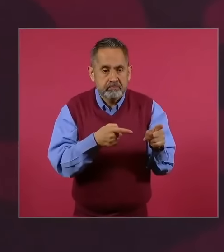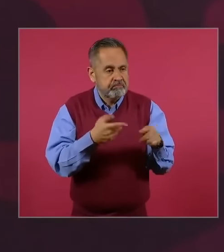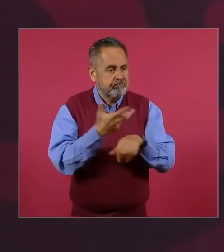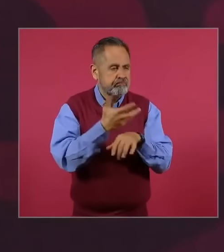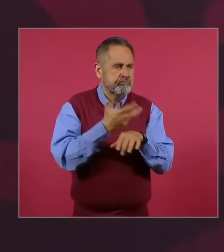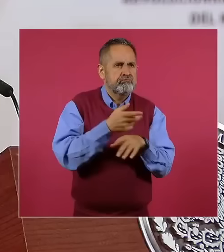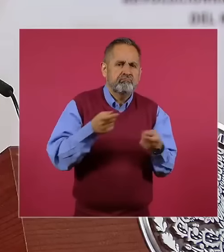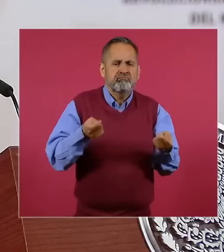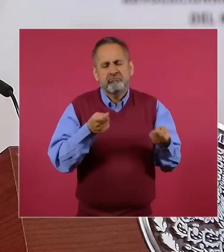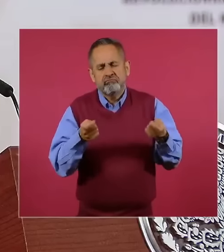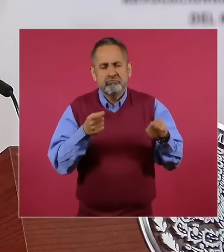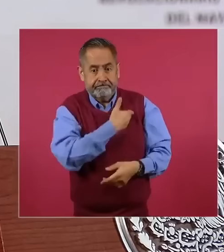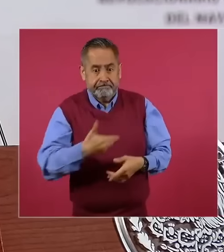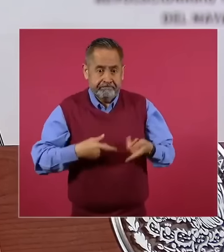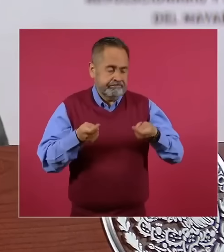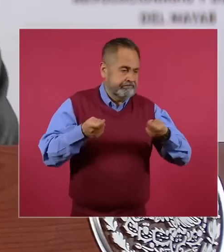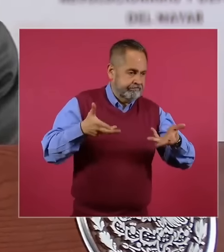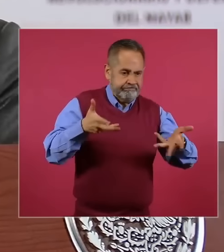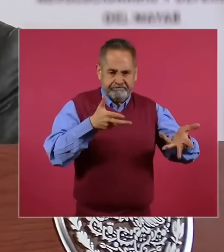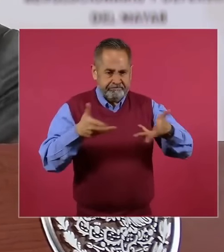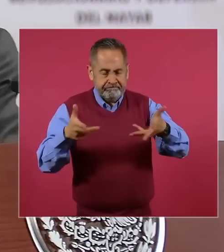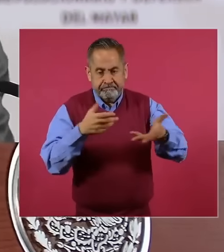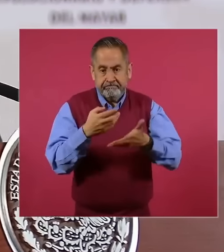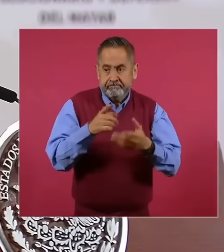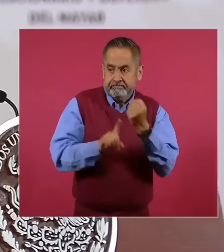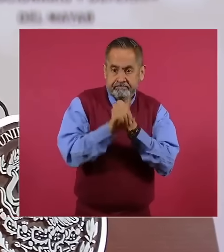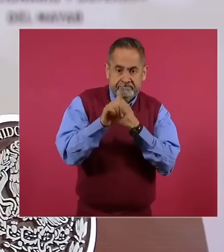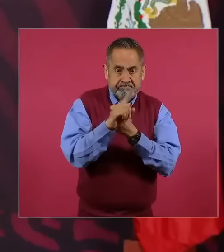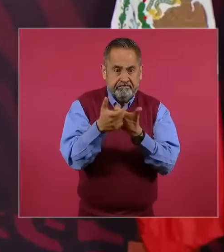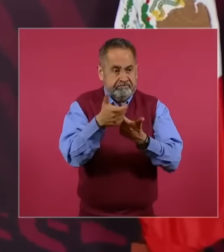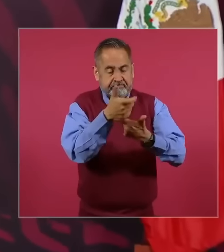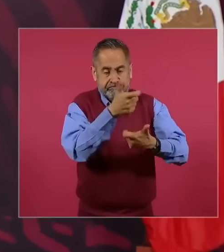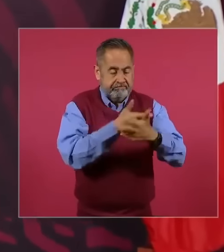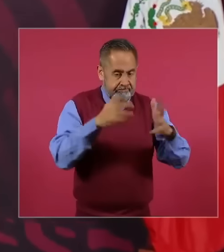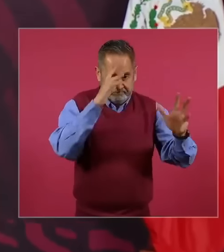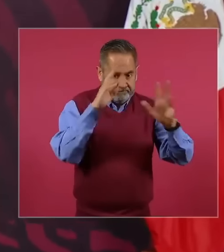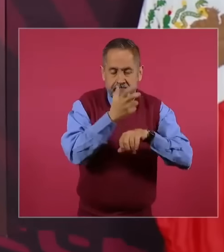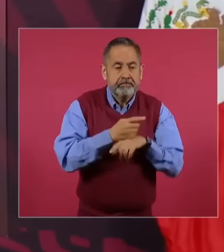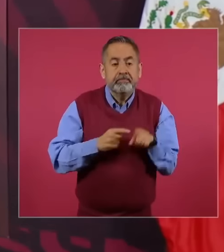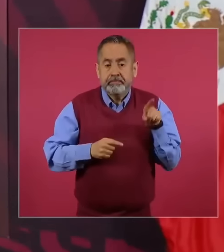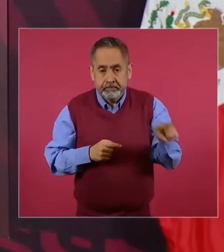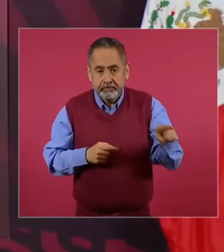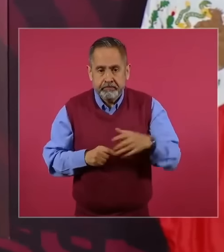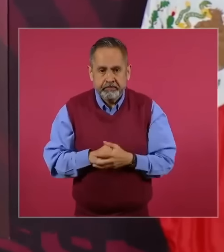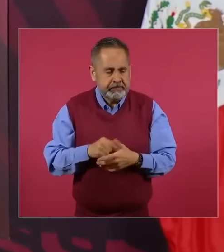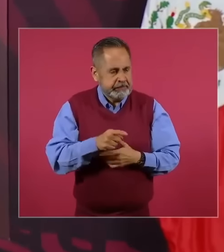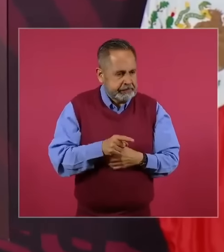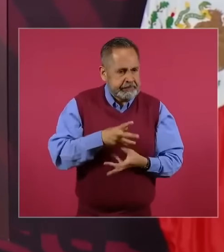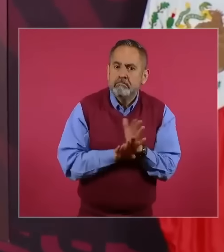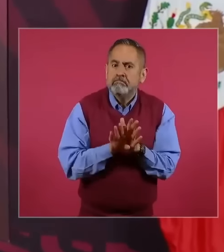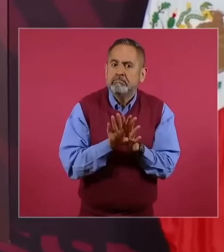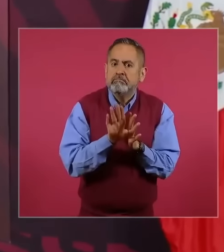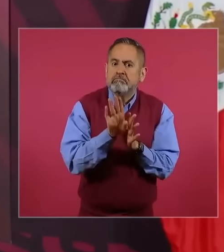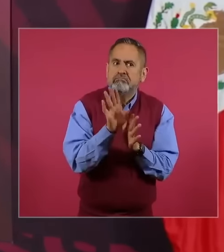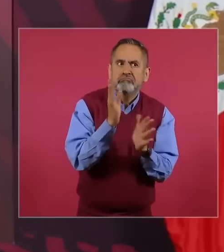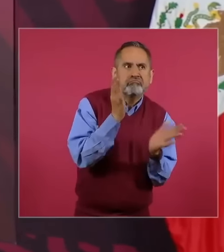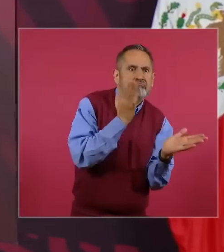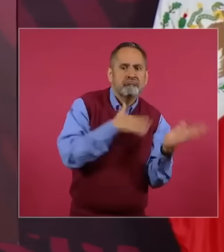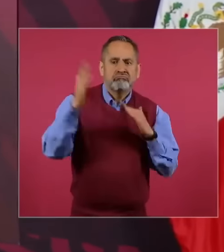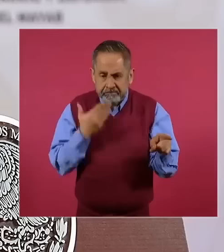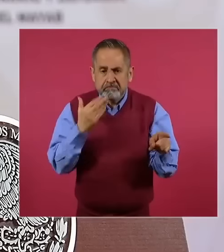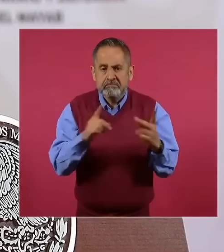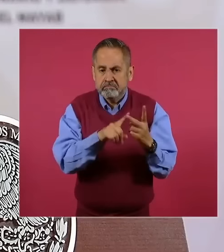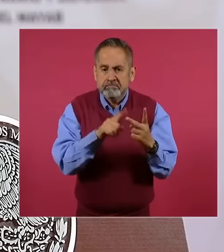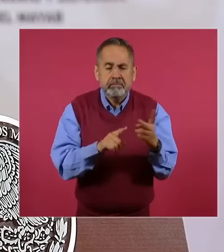Unidos, después de una crisis económica, un crack económico, él saca adelante a su pueblo